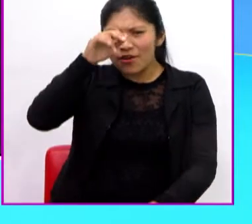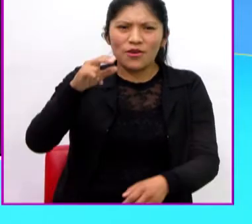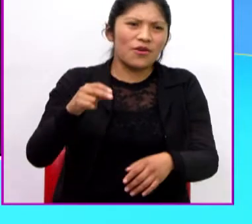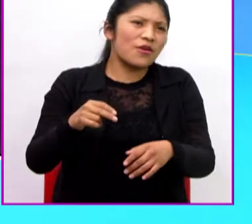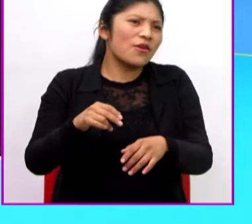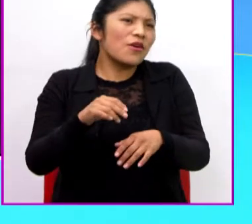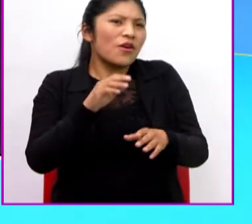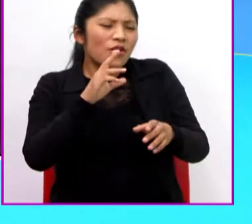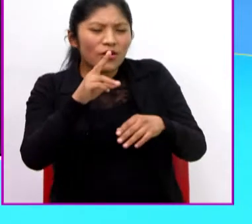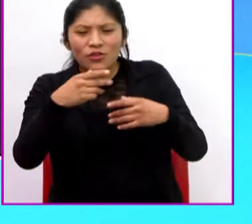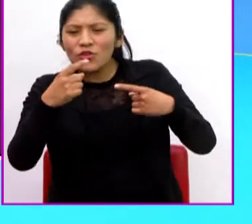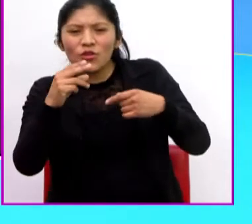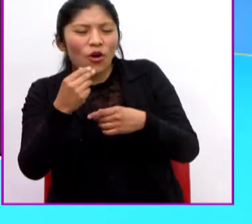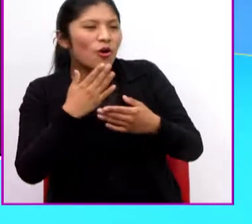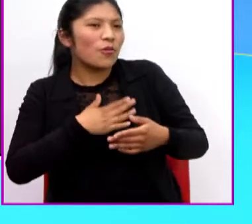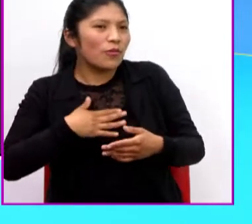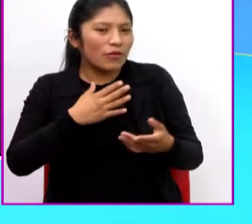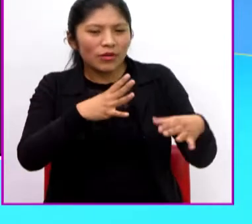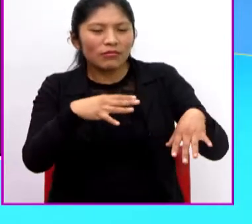¡Sal de ahí!